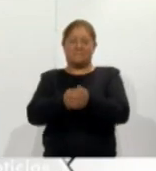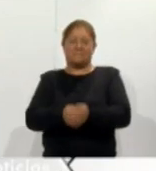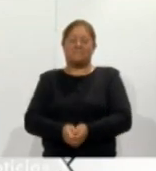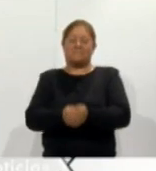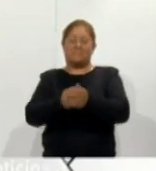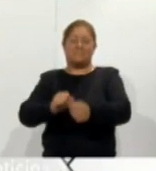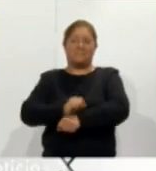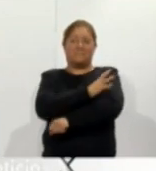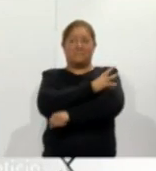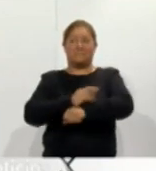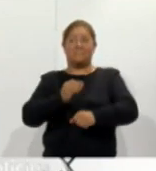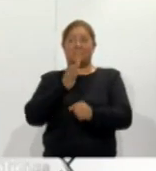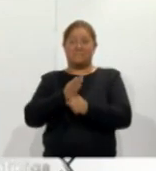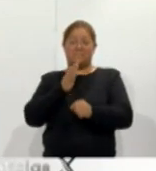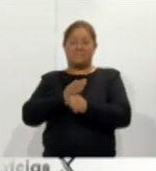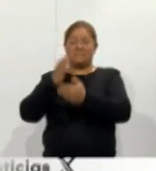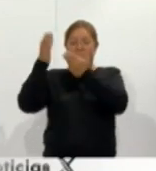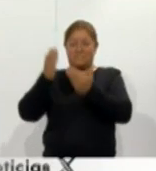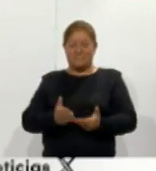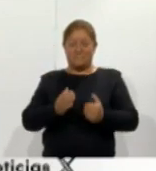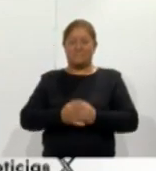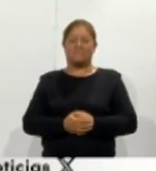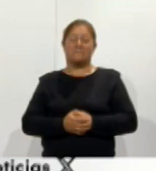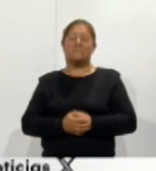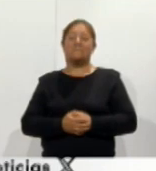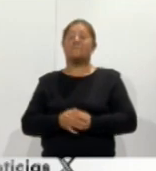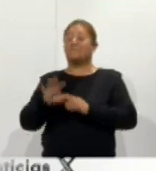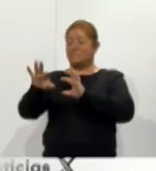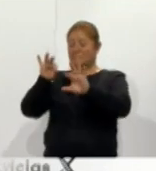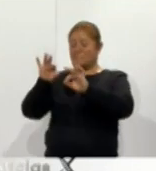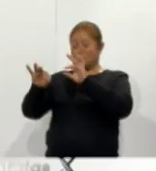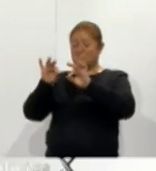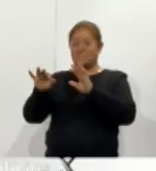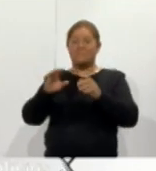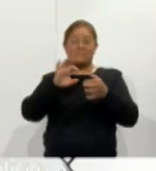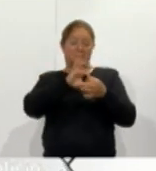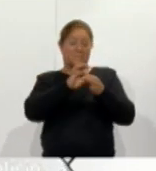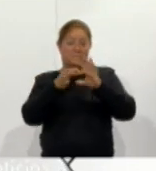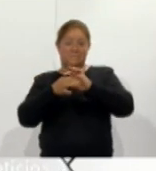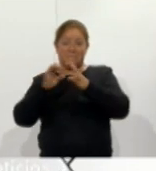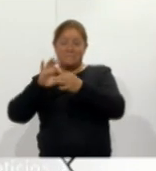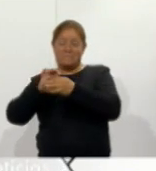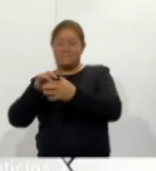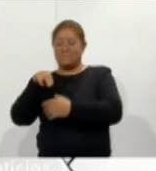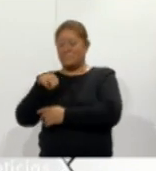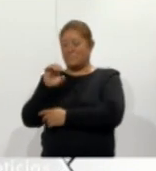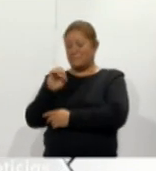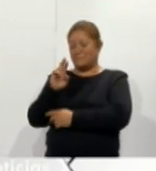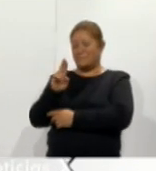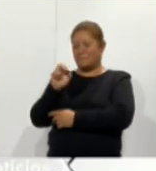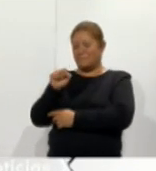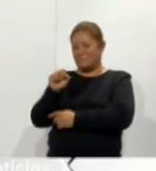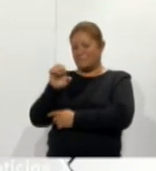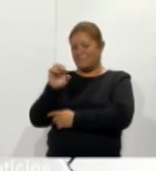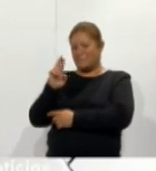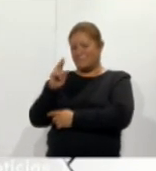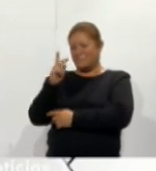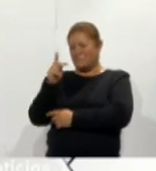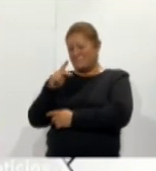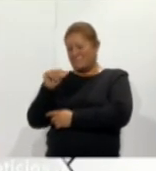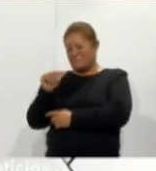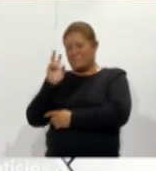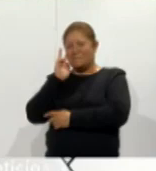en esta ocasión recibirá al clasificatorio olímpico olímpico norcerca y aquí le tenemos los detalles